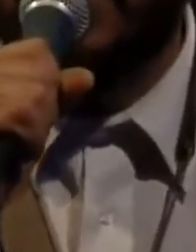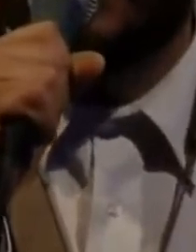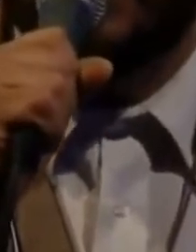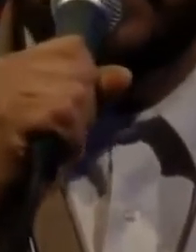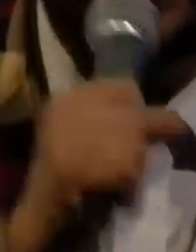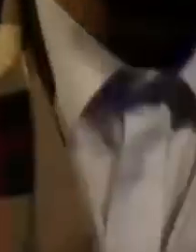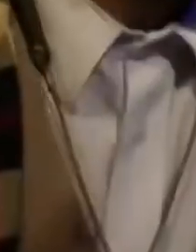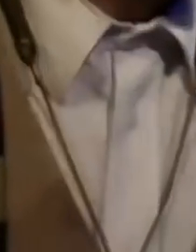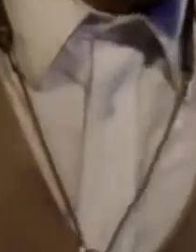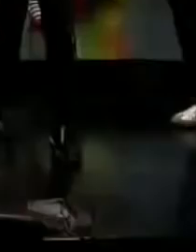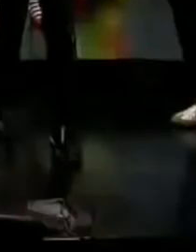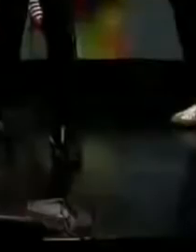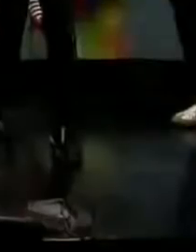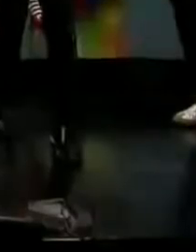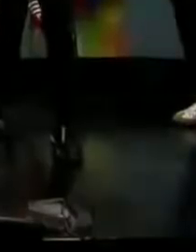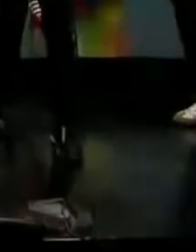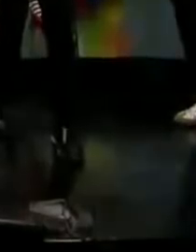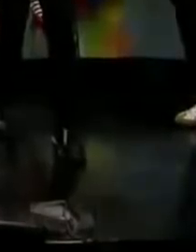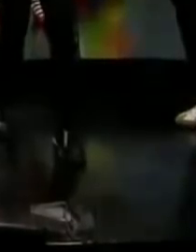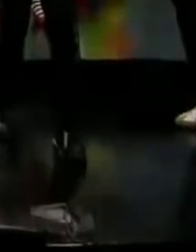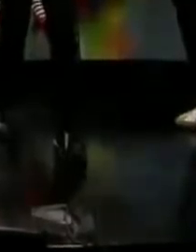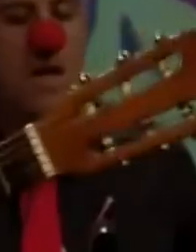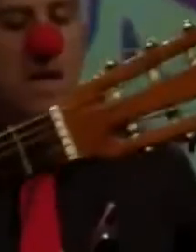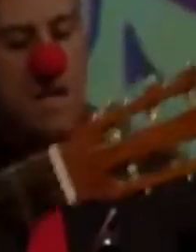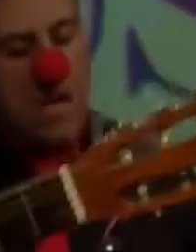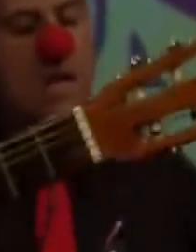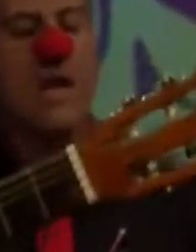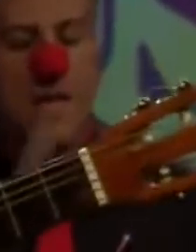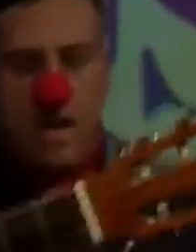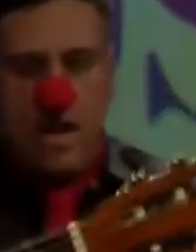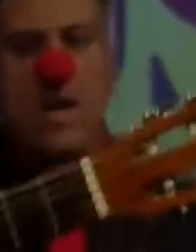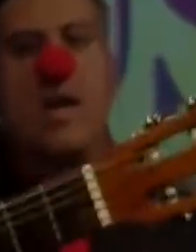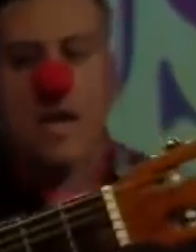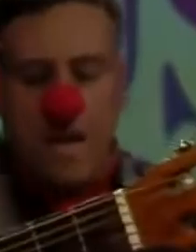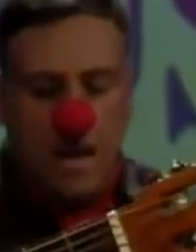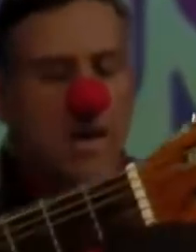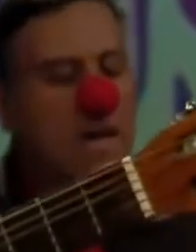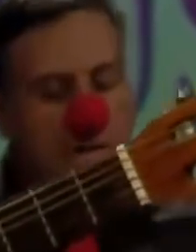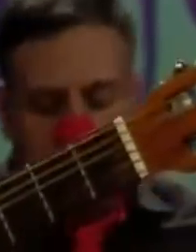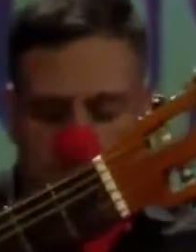adiós. Oh, oh,